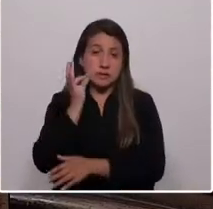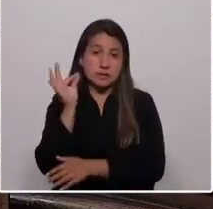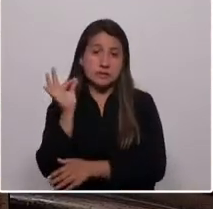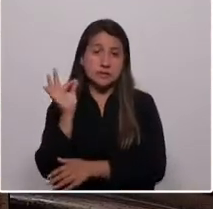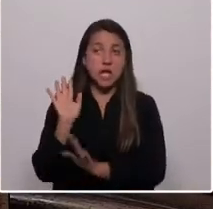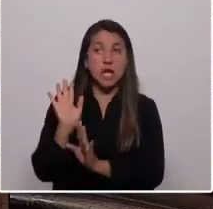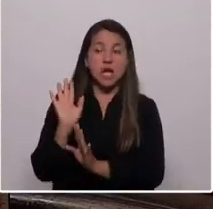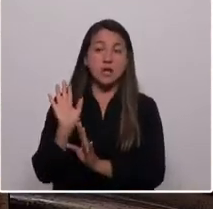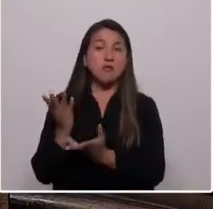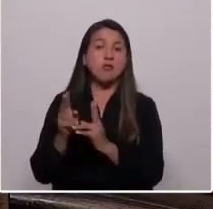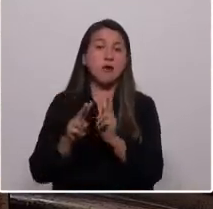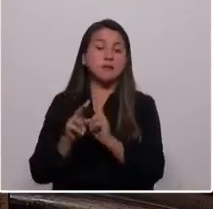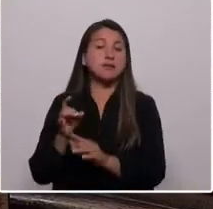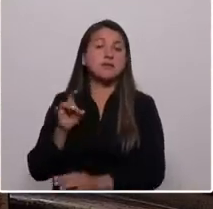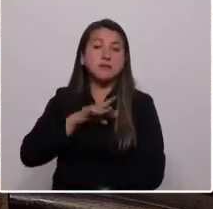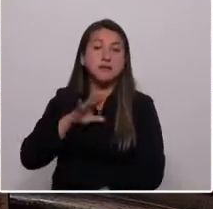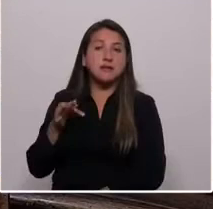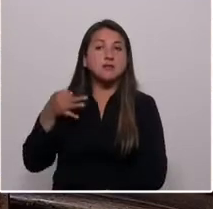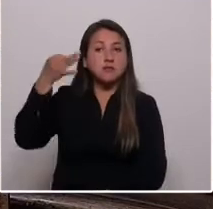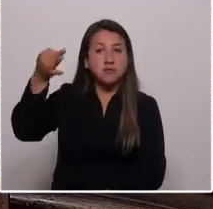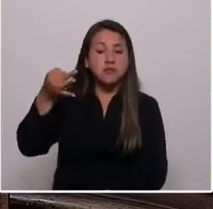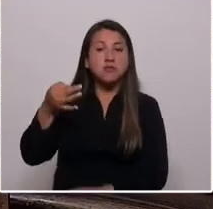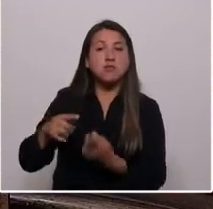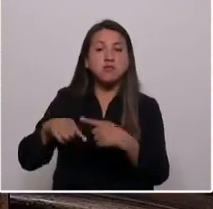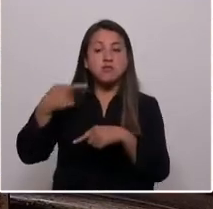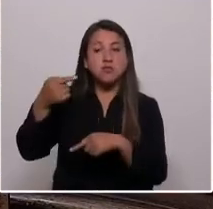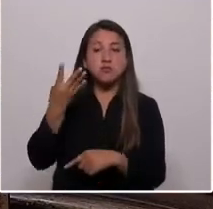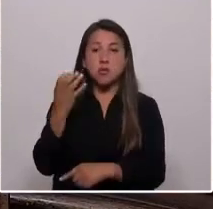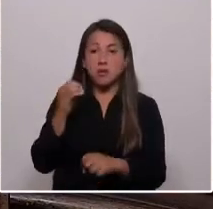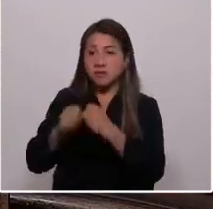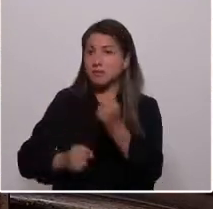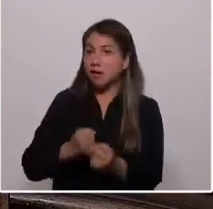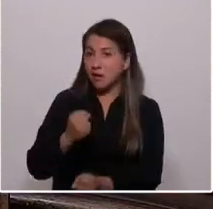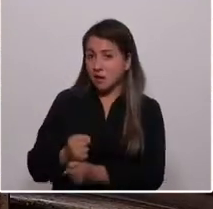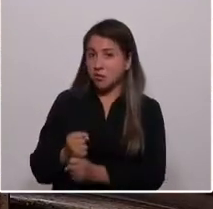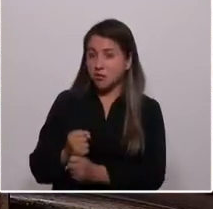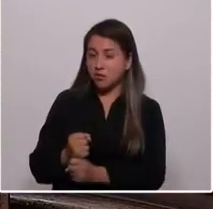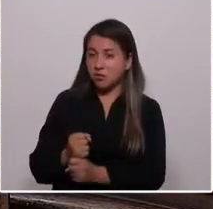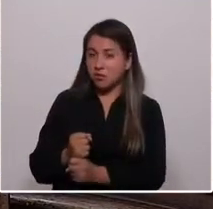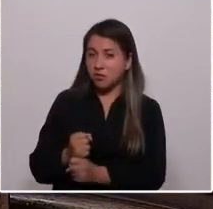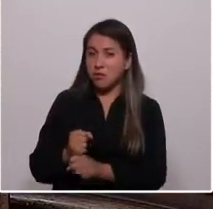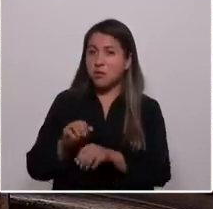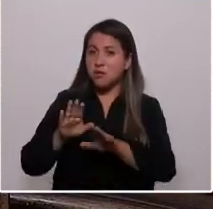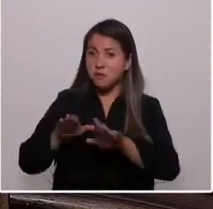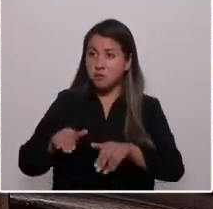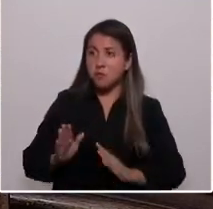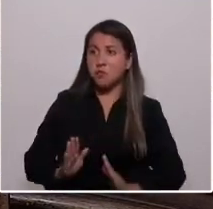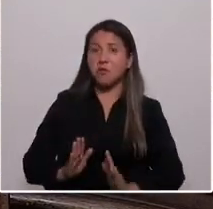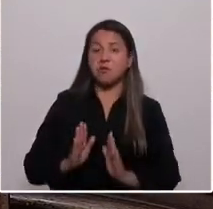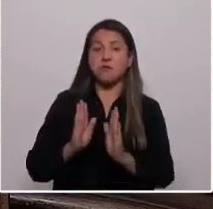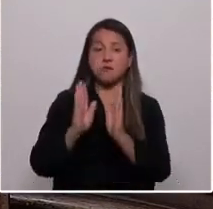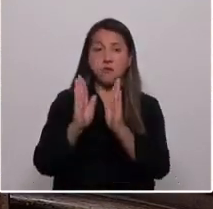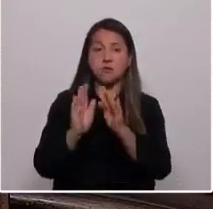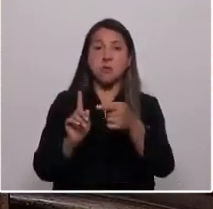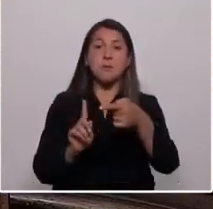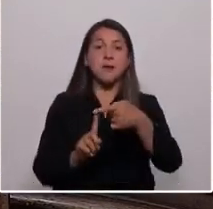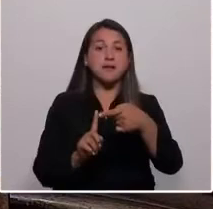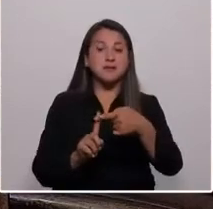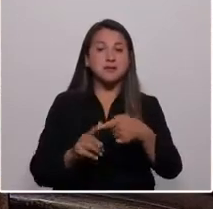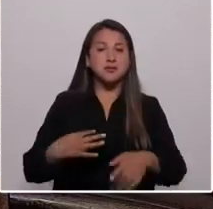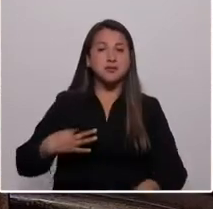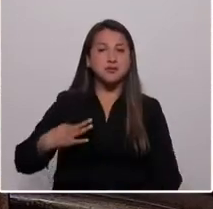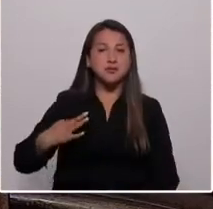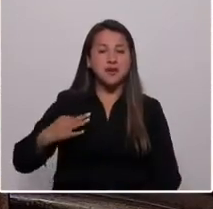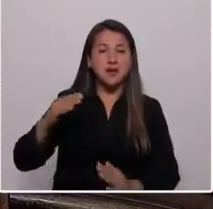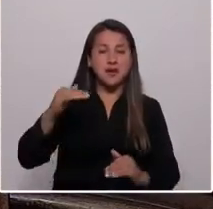destino de Chile por los próximos 40 años. Será en este mismo edificio, con participación ciudadana y